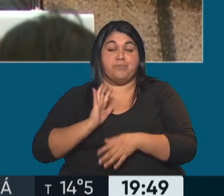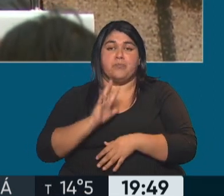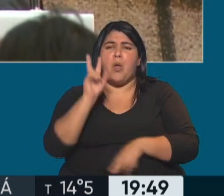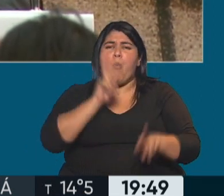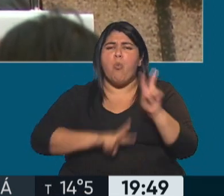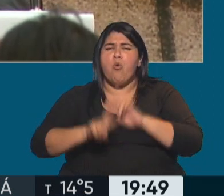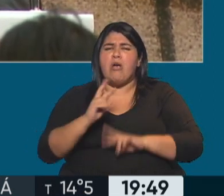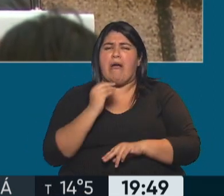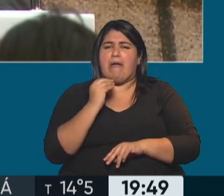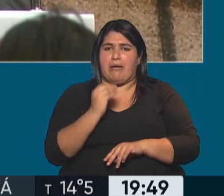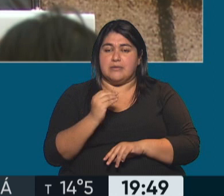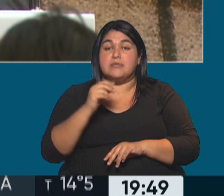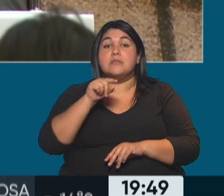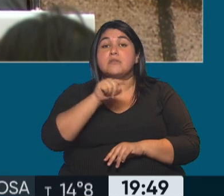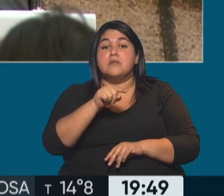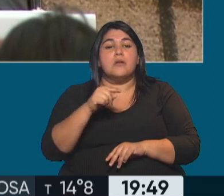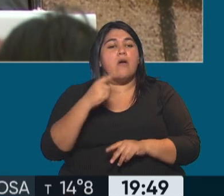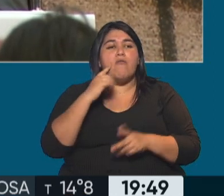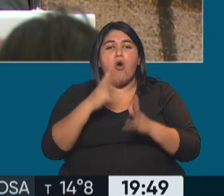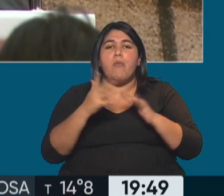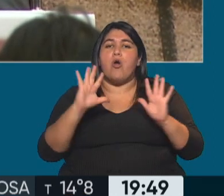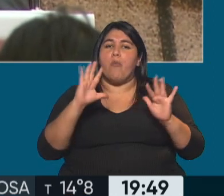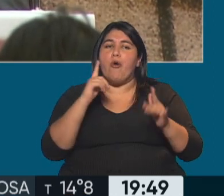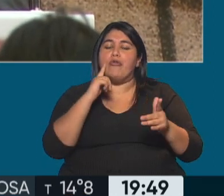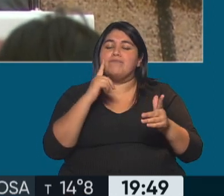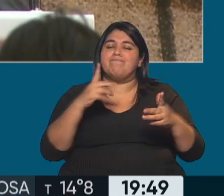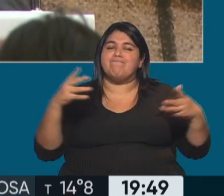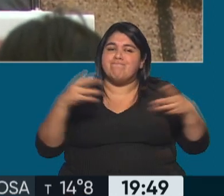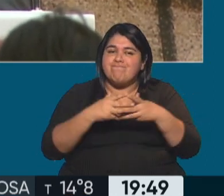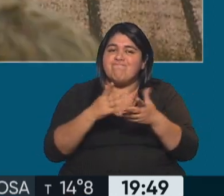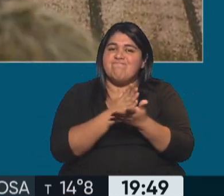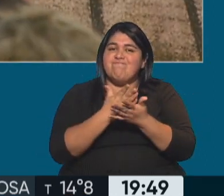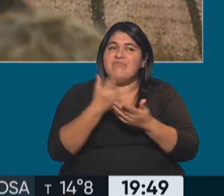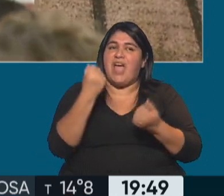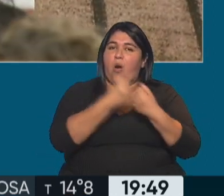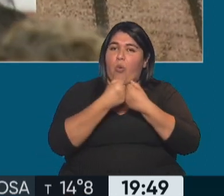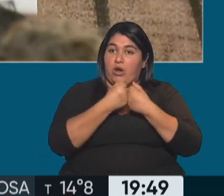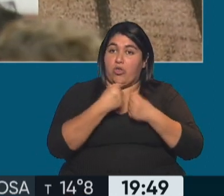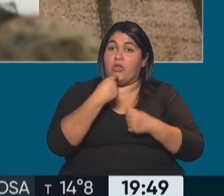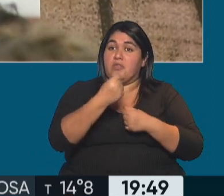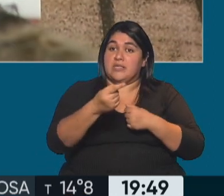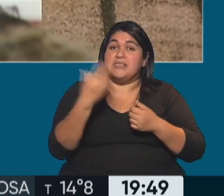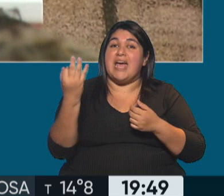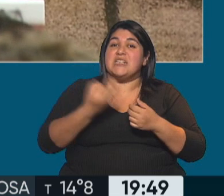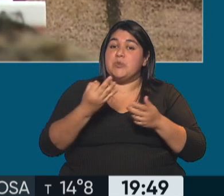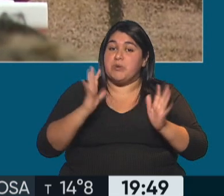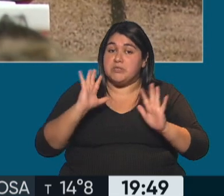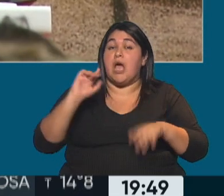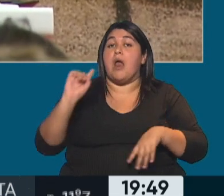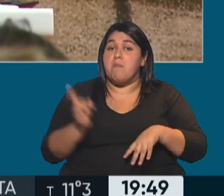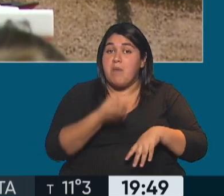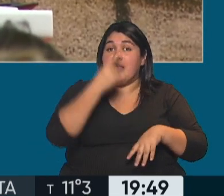Llevar adelante una especie de estado de excepción intermedio. Lo que se acordó, finalmente, es que es un estado de excepción que envía militares,